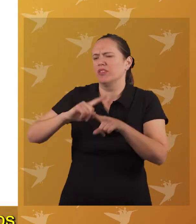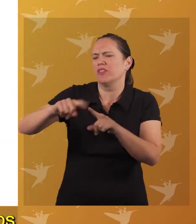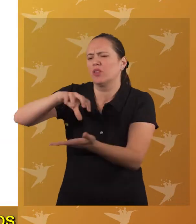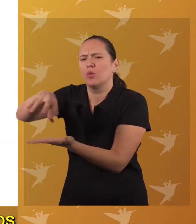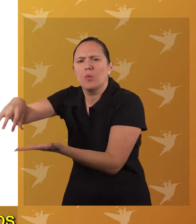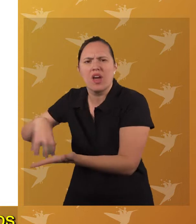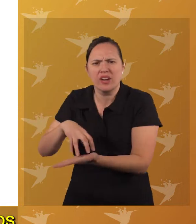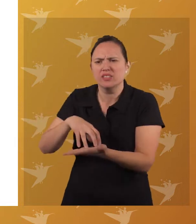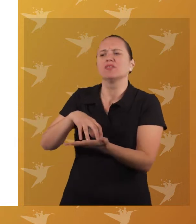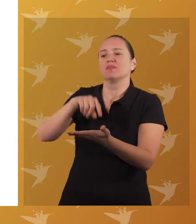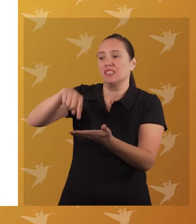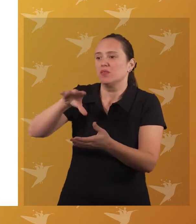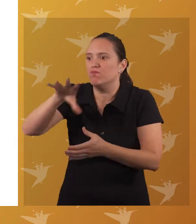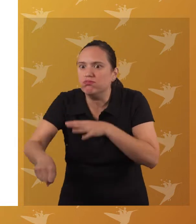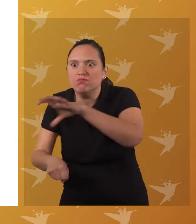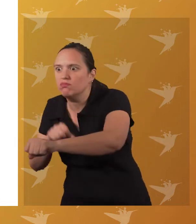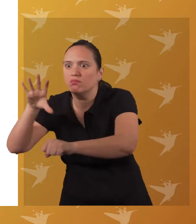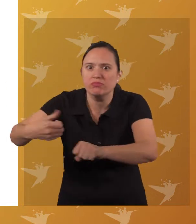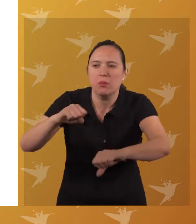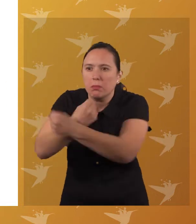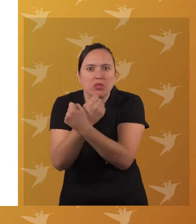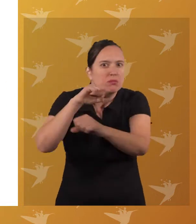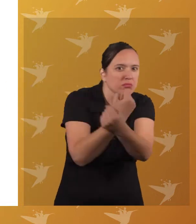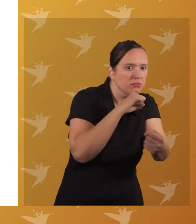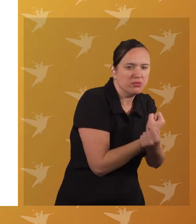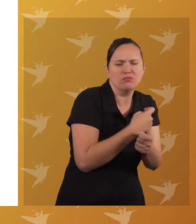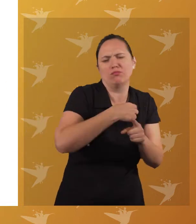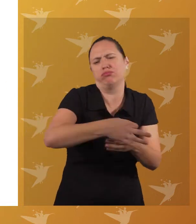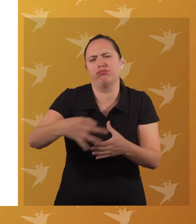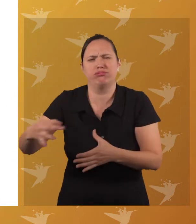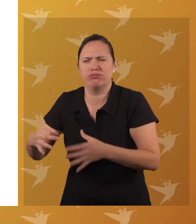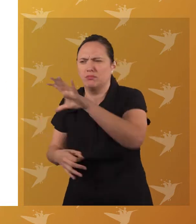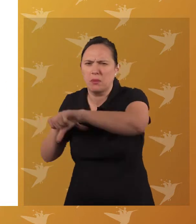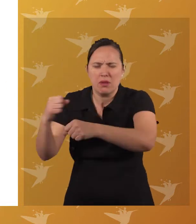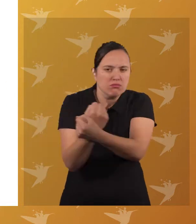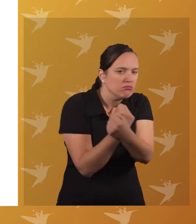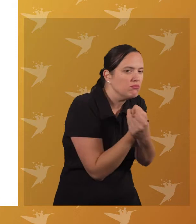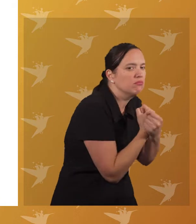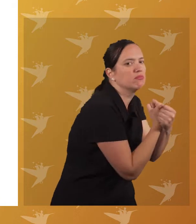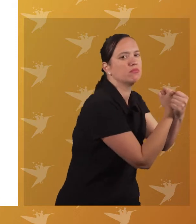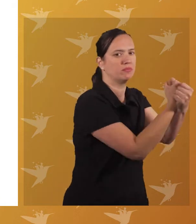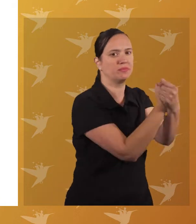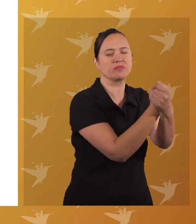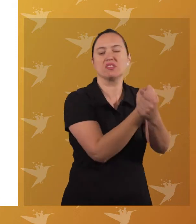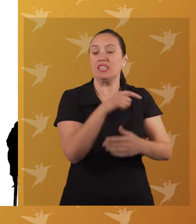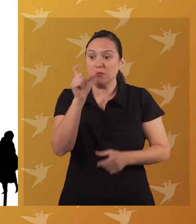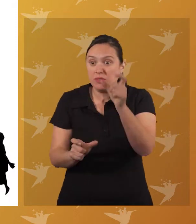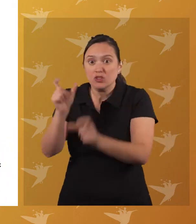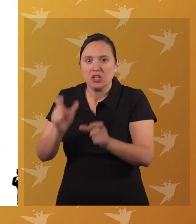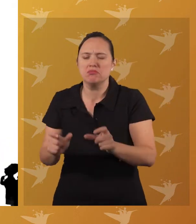lugares de África Del Congo, de Angola, de Zimbabue, Guinea y muchos otros